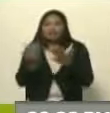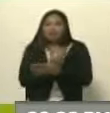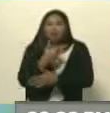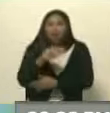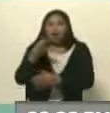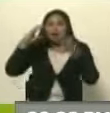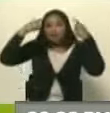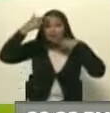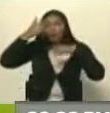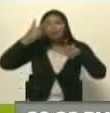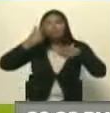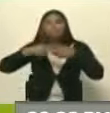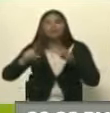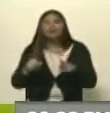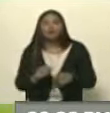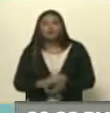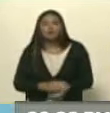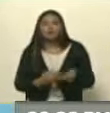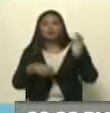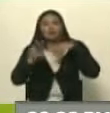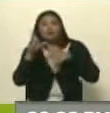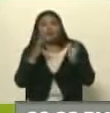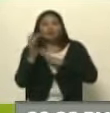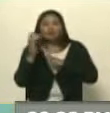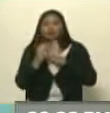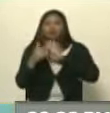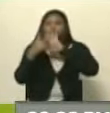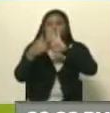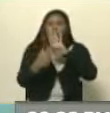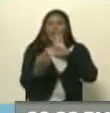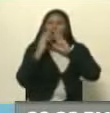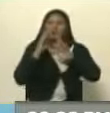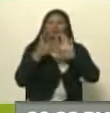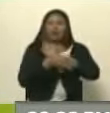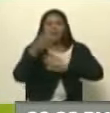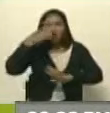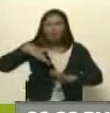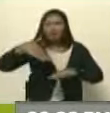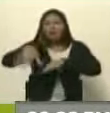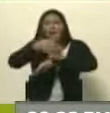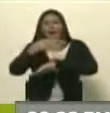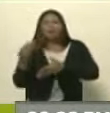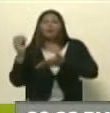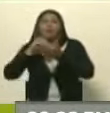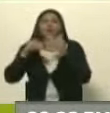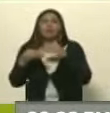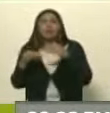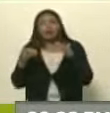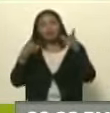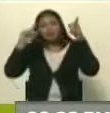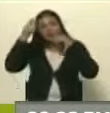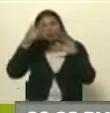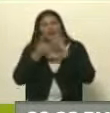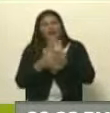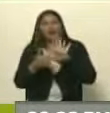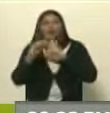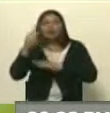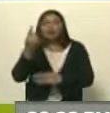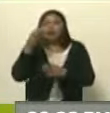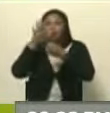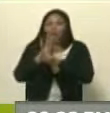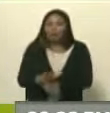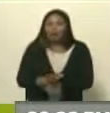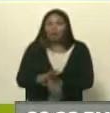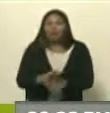comandante Chávez. Sin embargo, un 13 de abril, de manera ejemplar, la respuesta del pueblo en las calles y el retorno del comandante Chávez le dieron la primera derrota